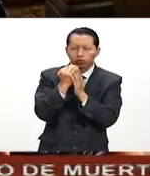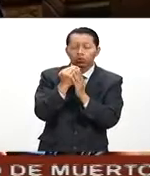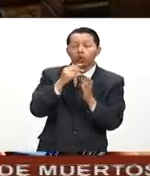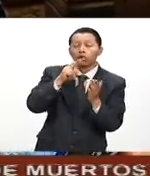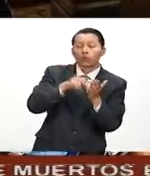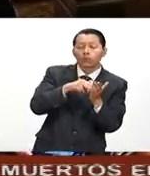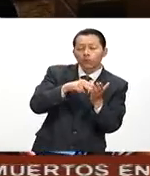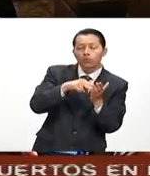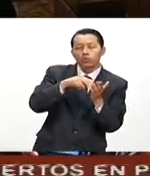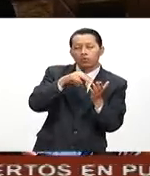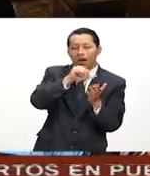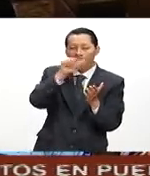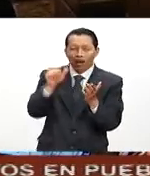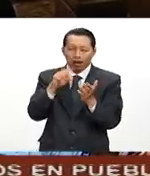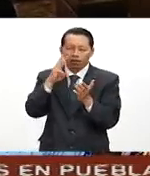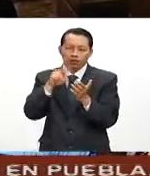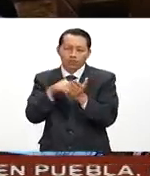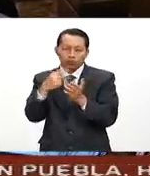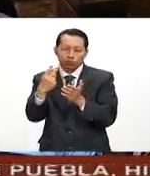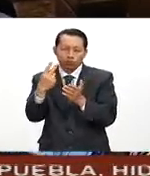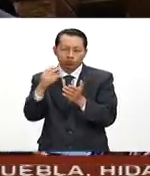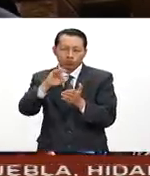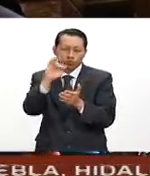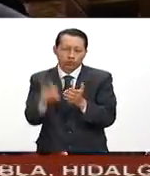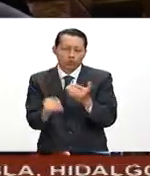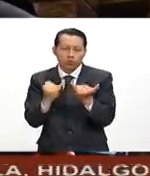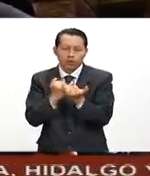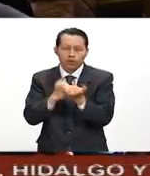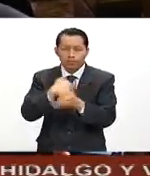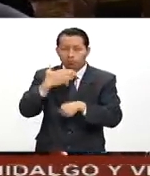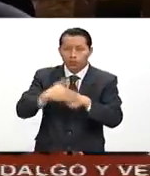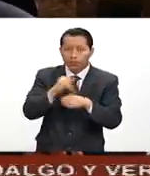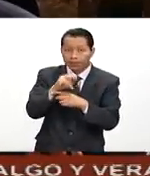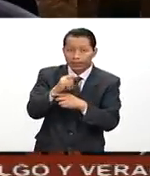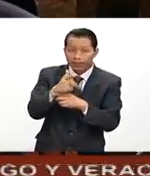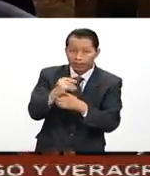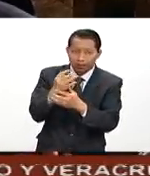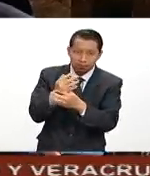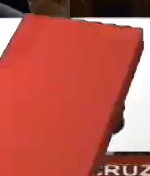3.2 por ciento, en tanto no se publique el nuevo reporte de Inegi.